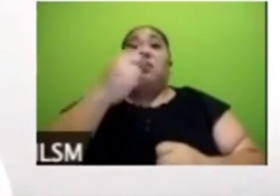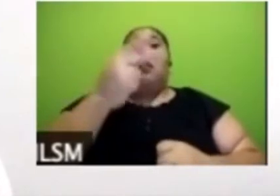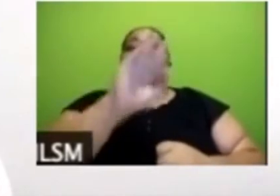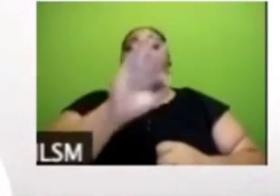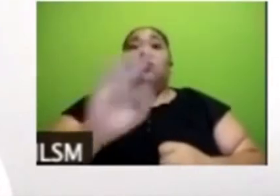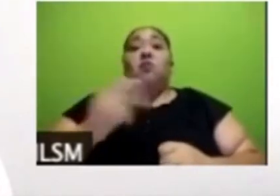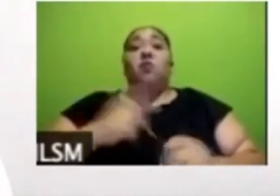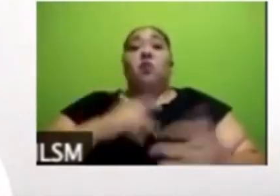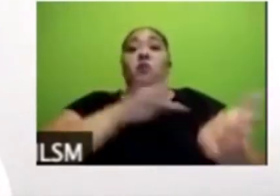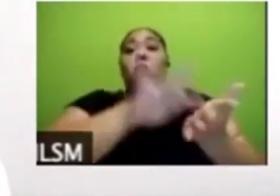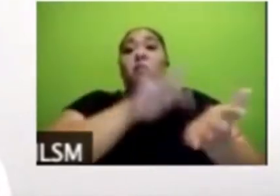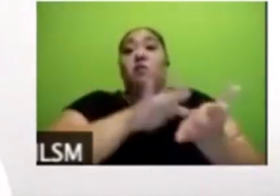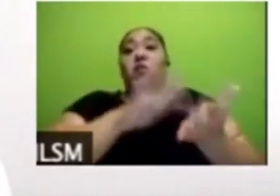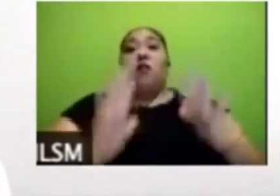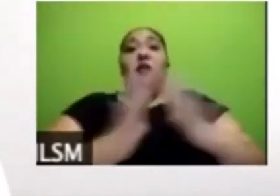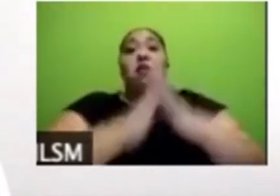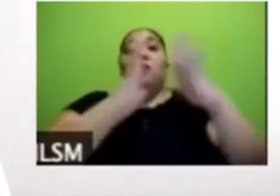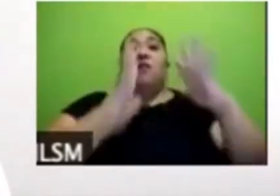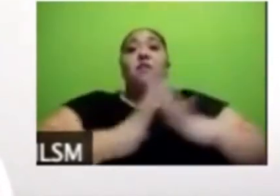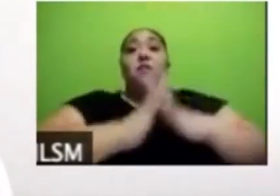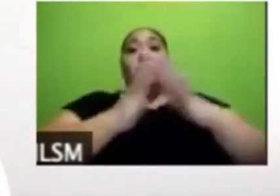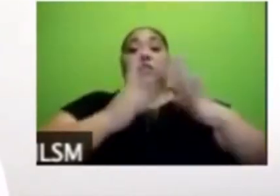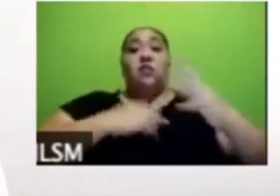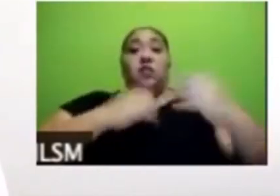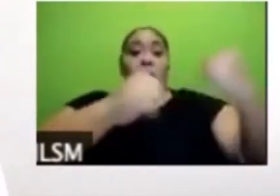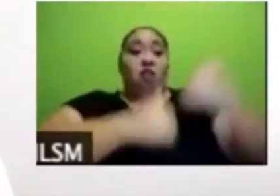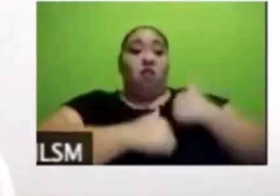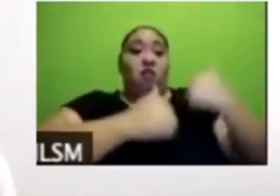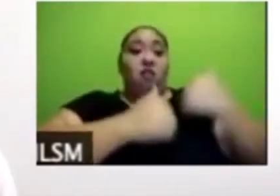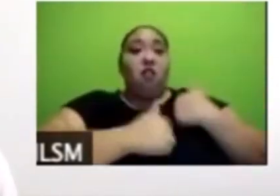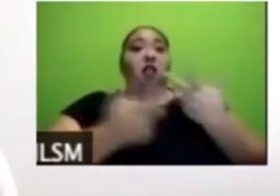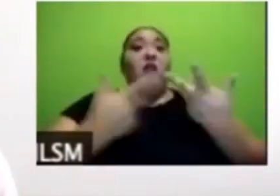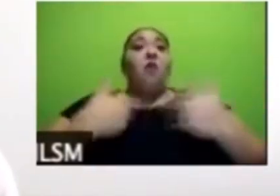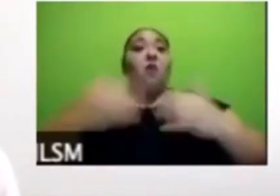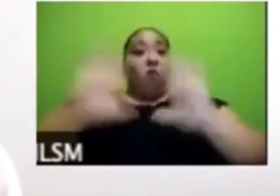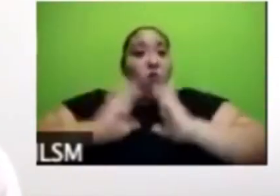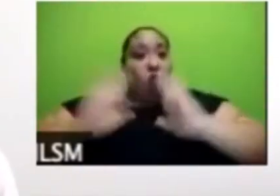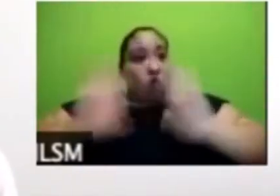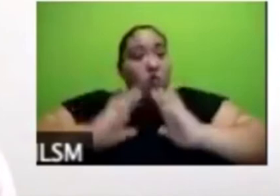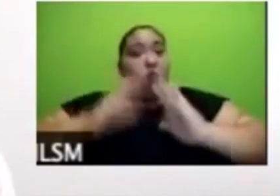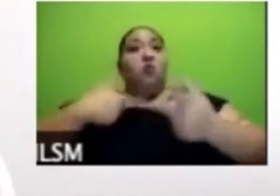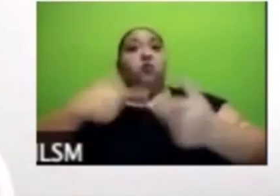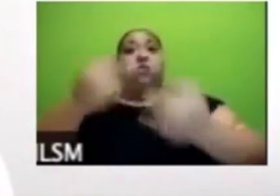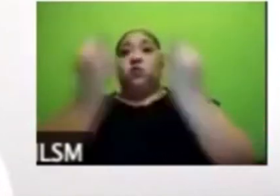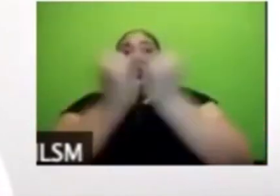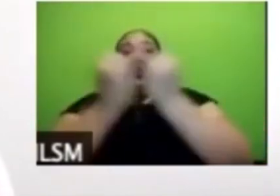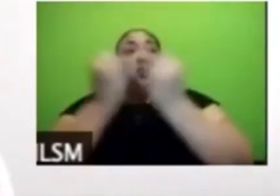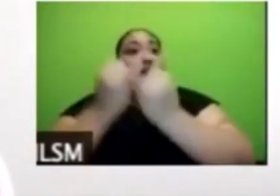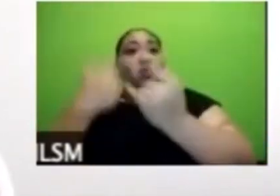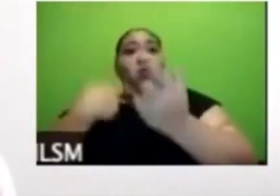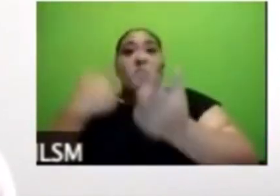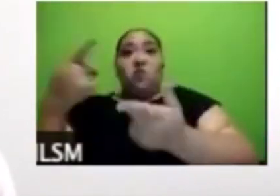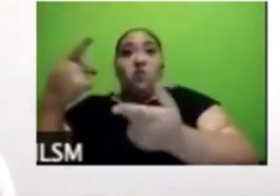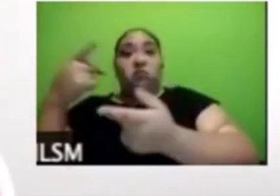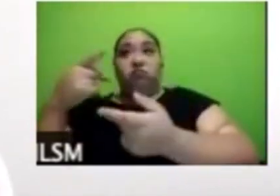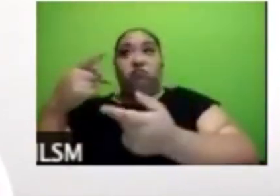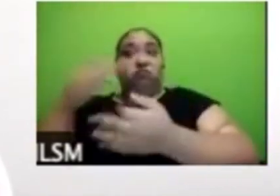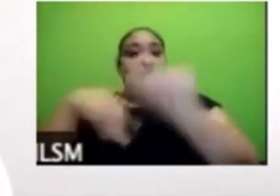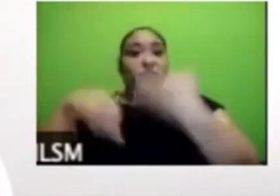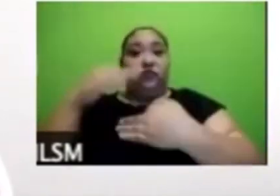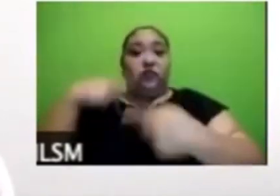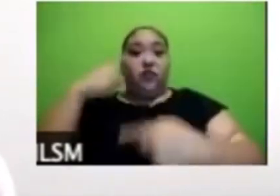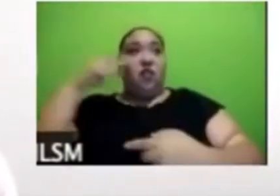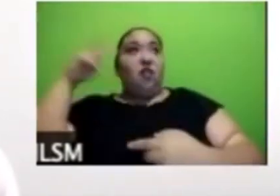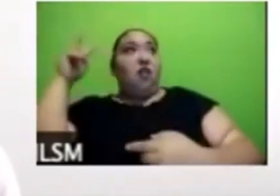la participación del ejército y la marina en labores de seguridad pública esto porque tienen una buena imagen de estas